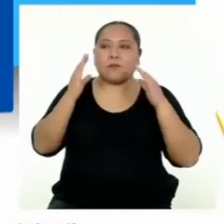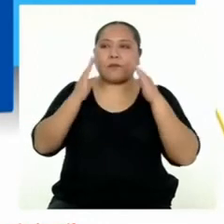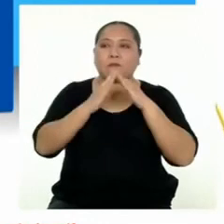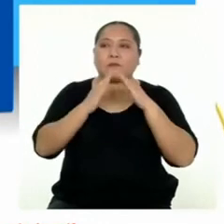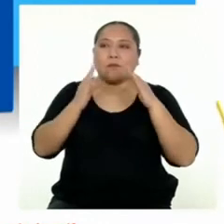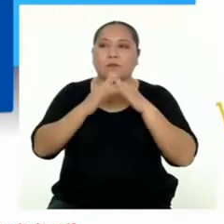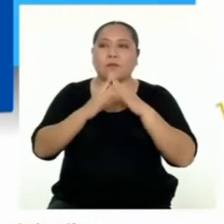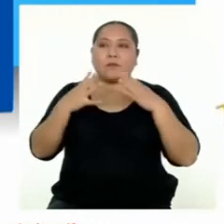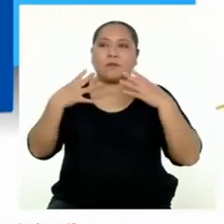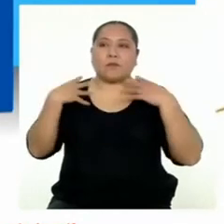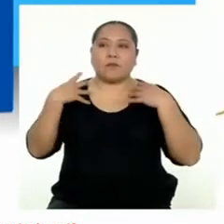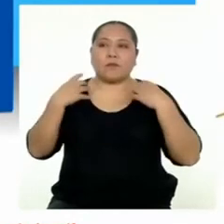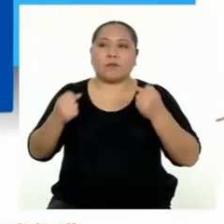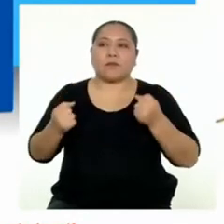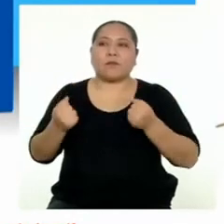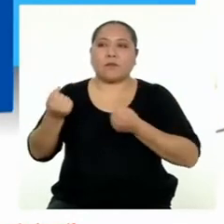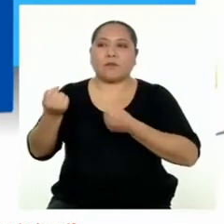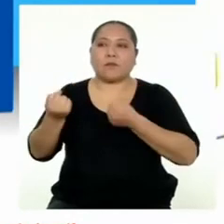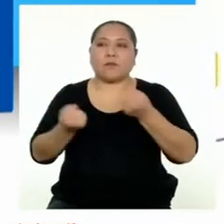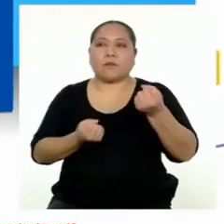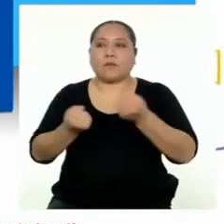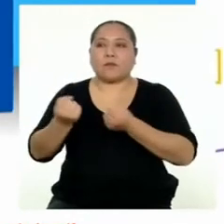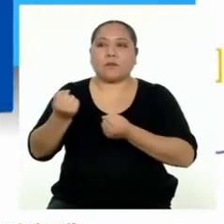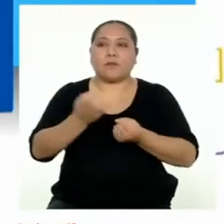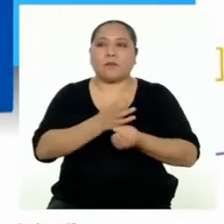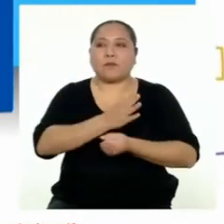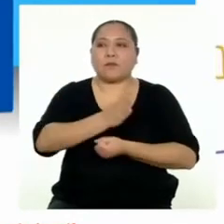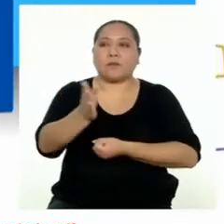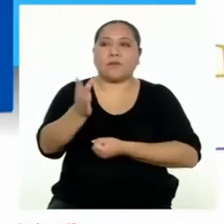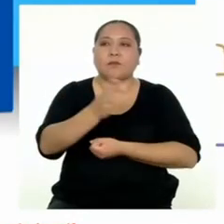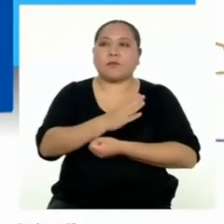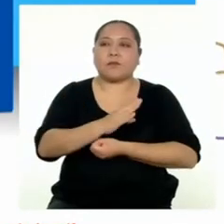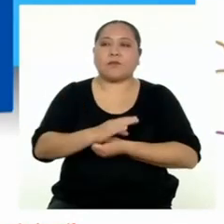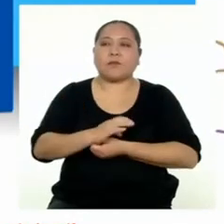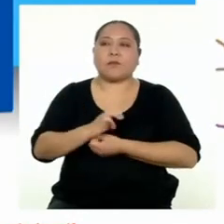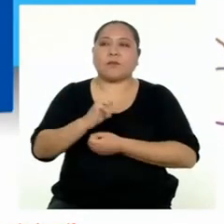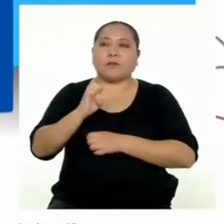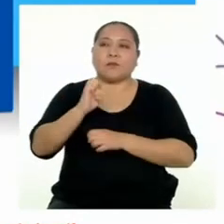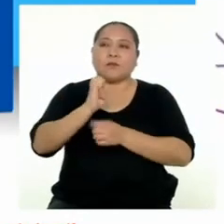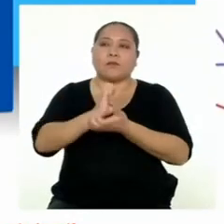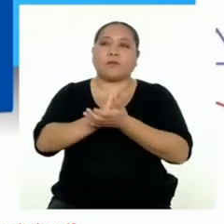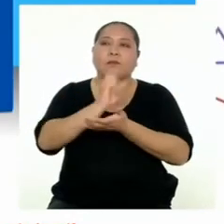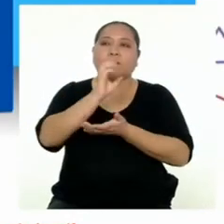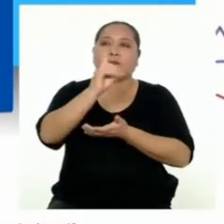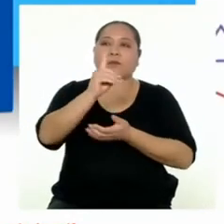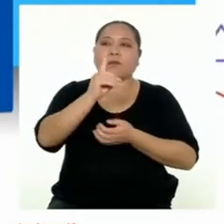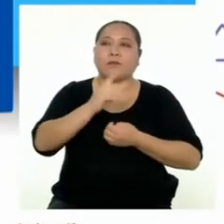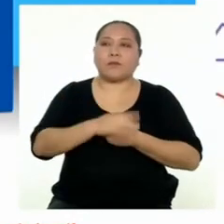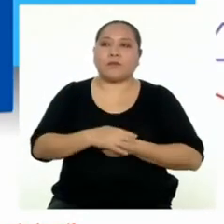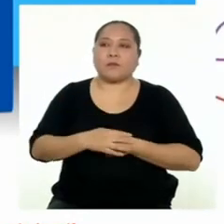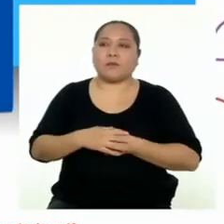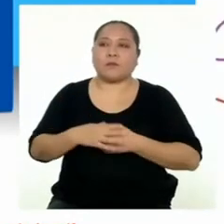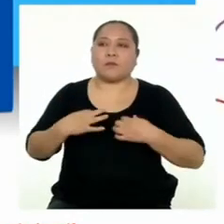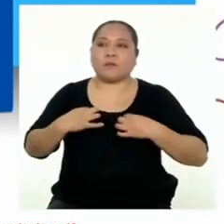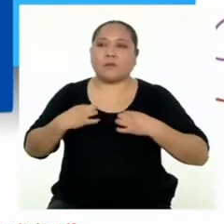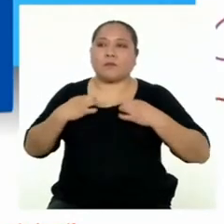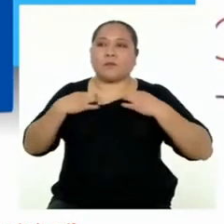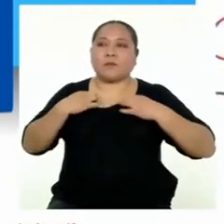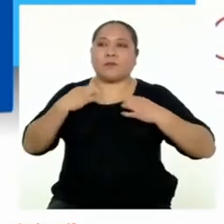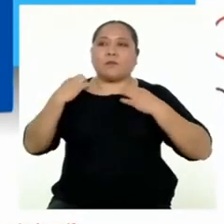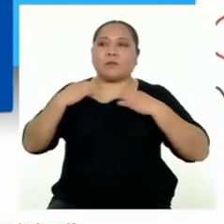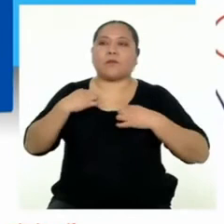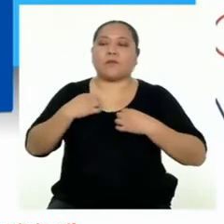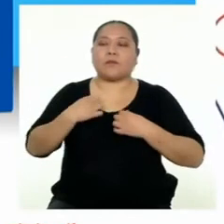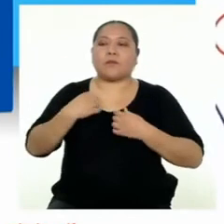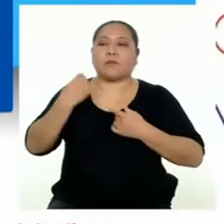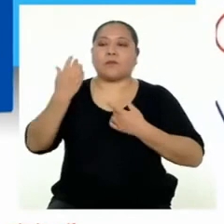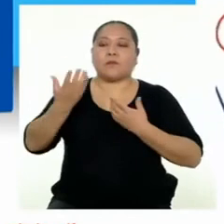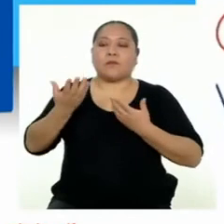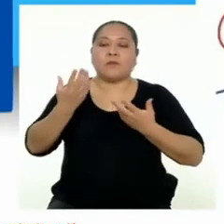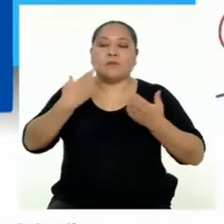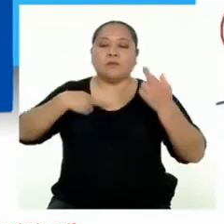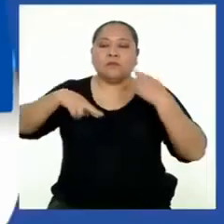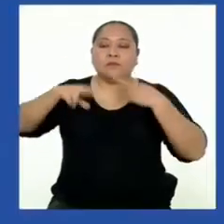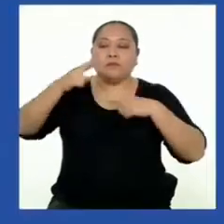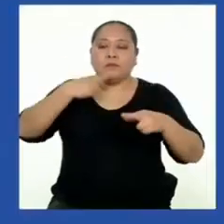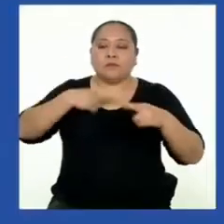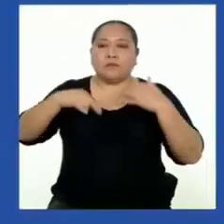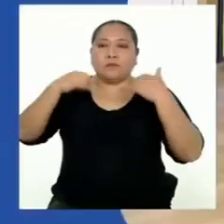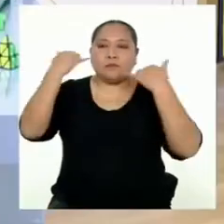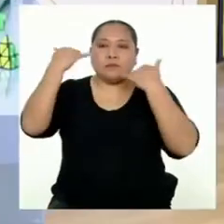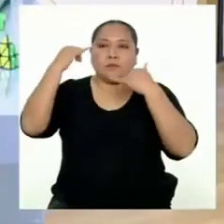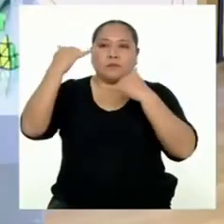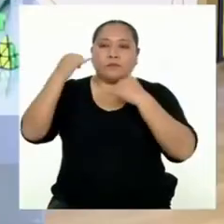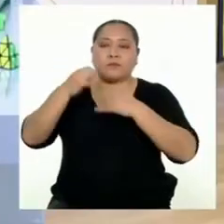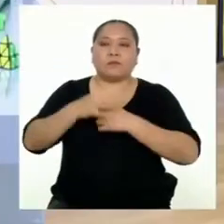vivienda, salud, transporte, educación, vestimenta y recreación.